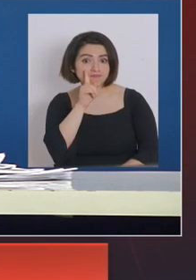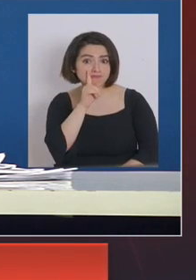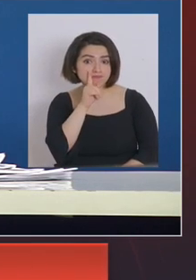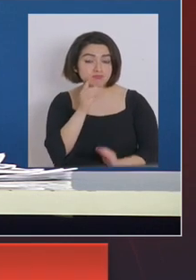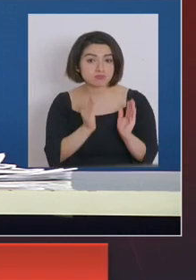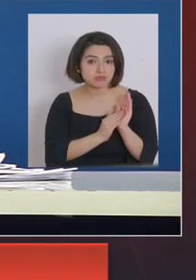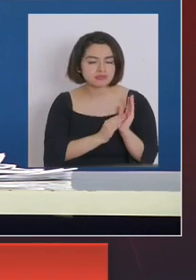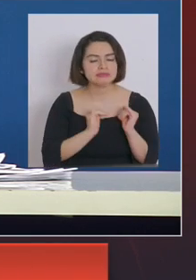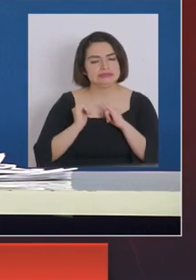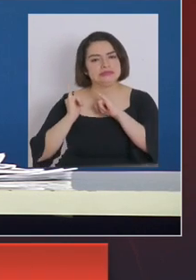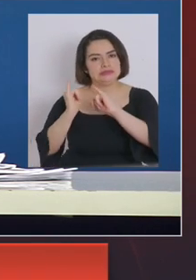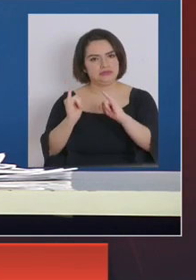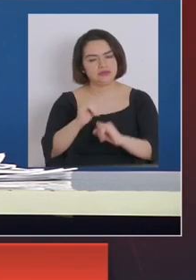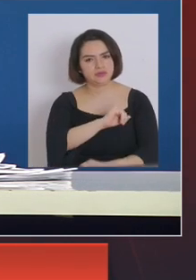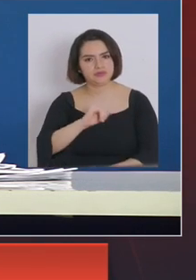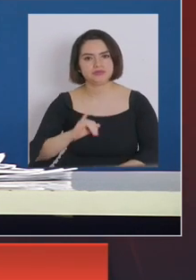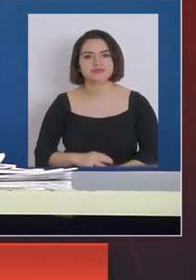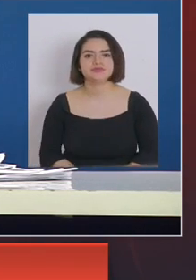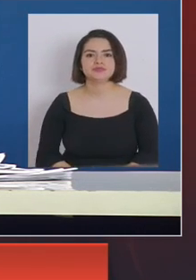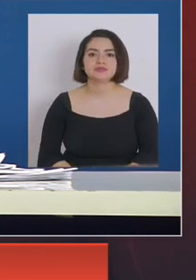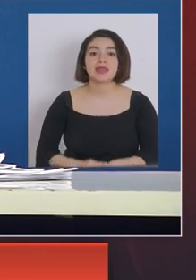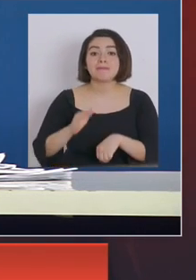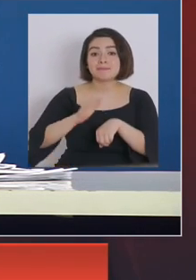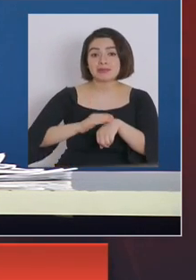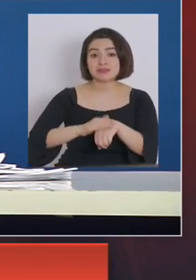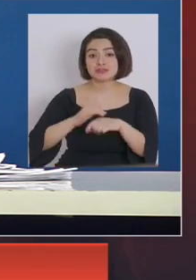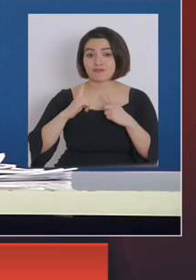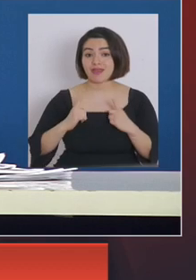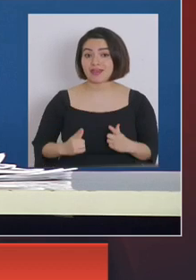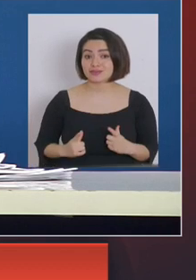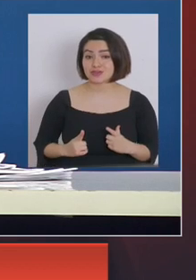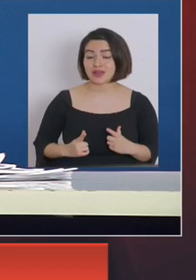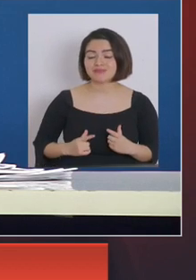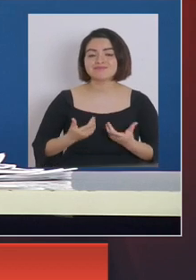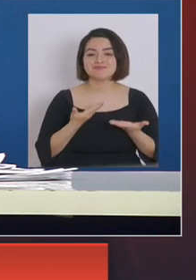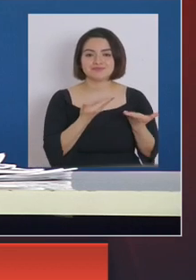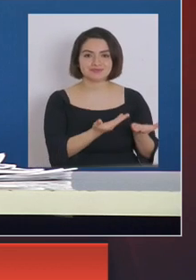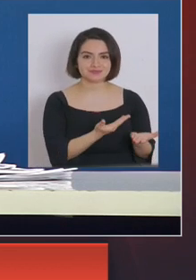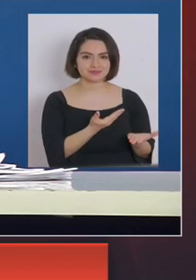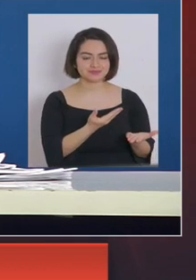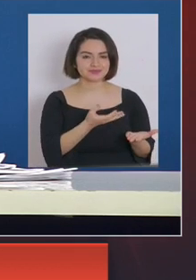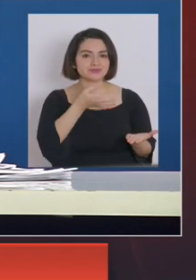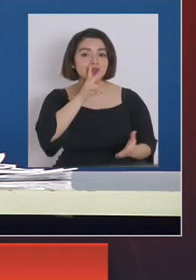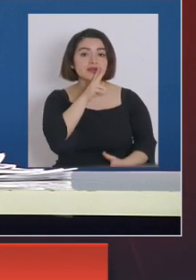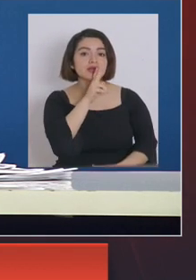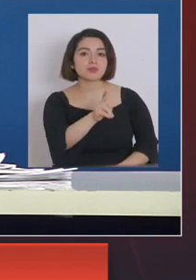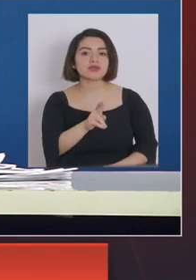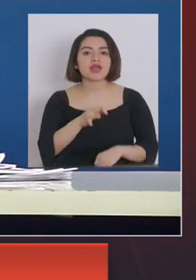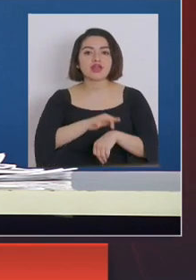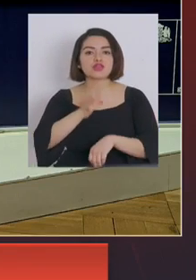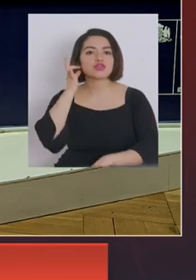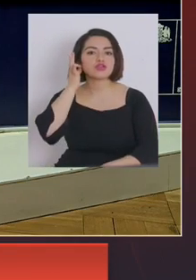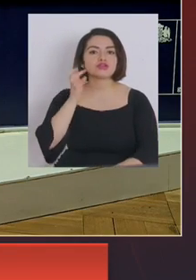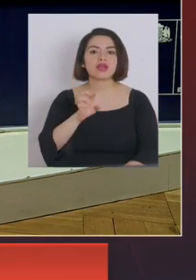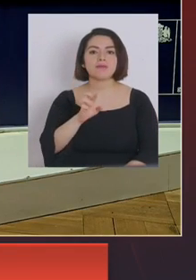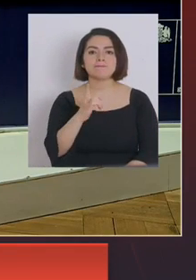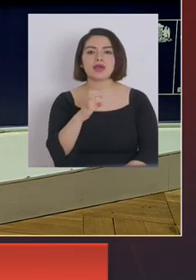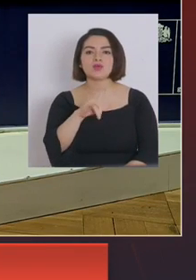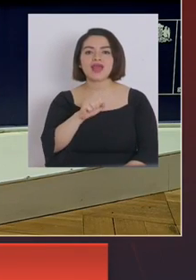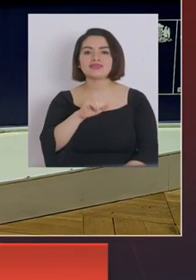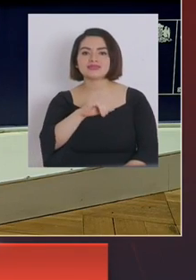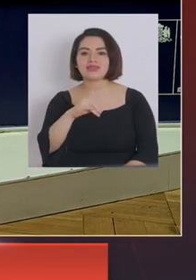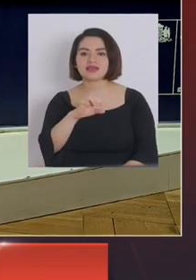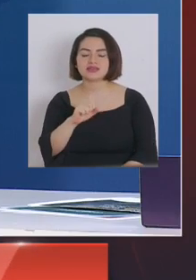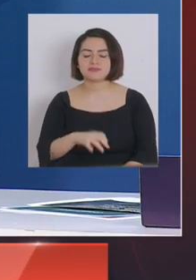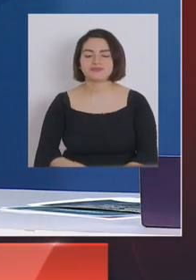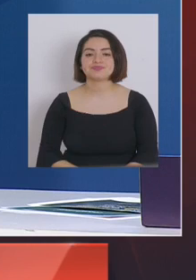contemos. Con respecto al permiso de vacaciones, deseo la palabra a la doctora Paula Daza. Con